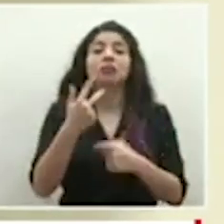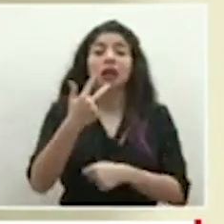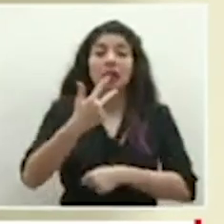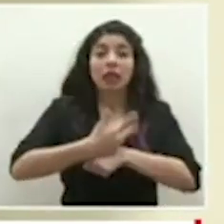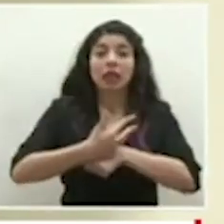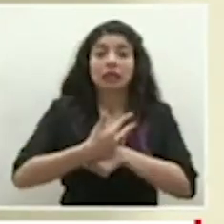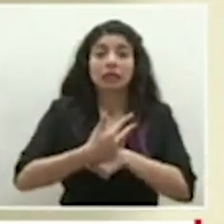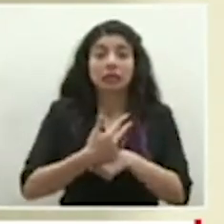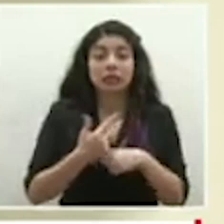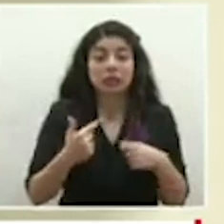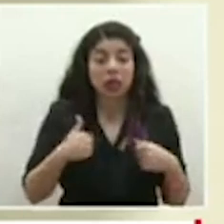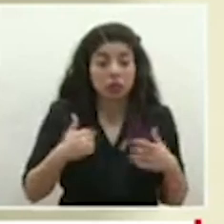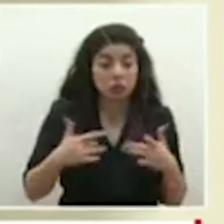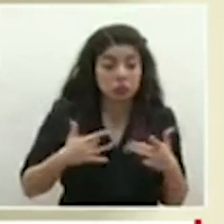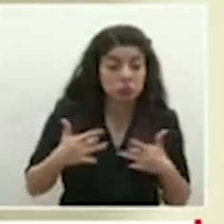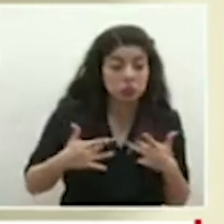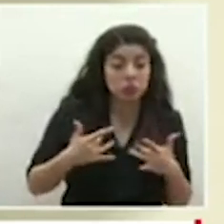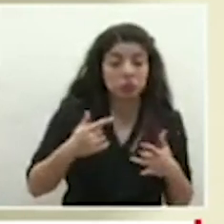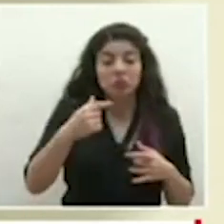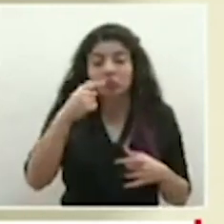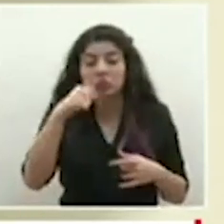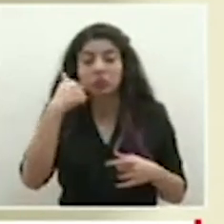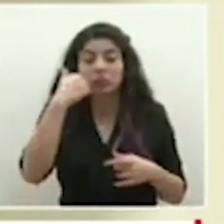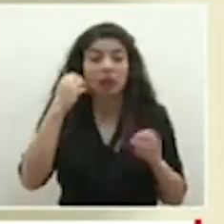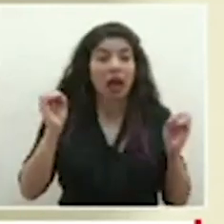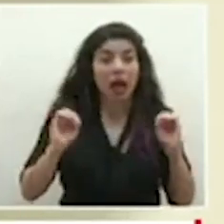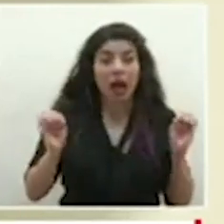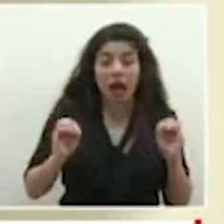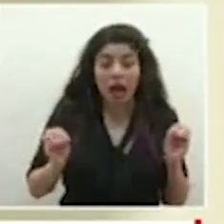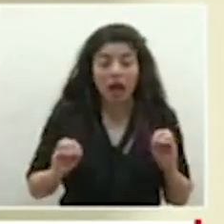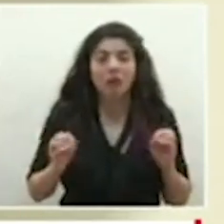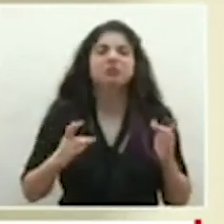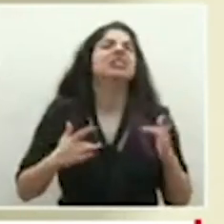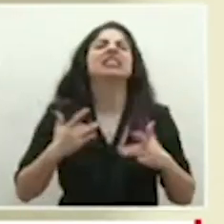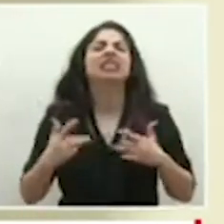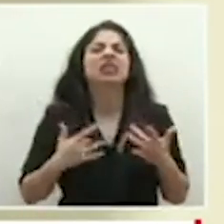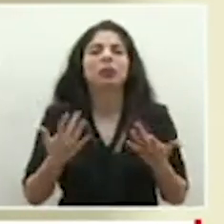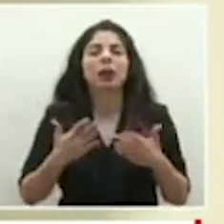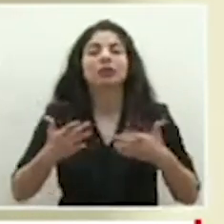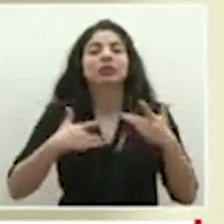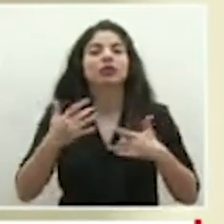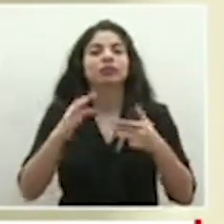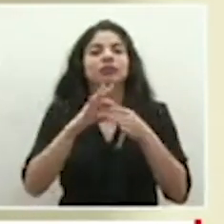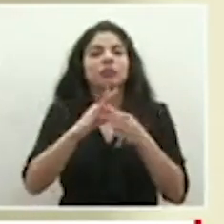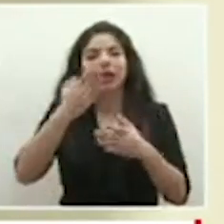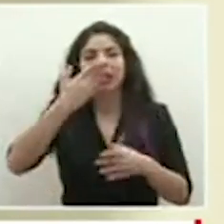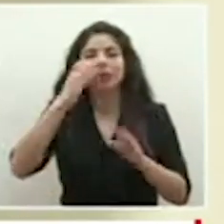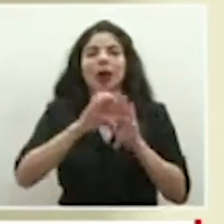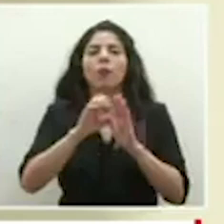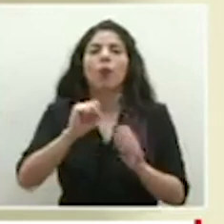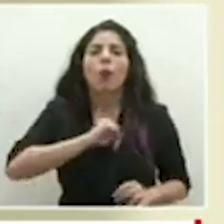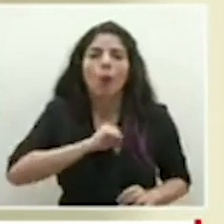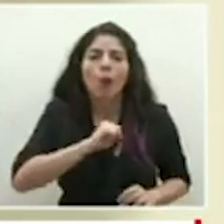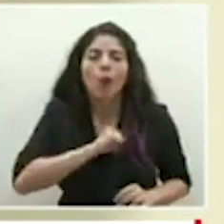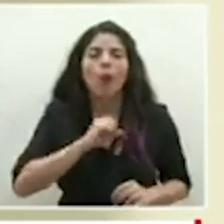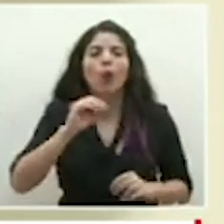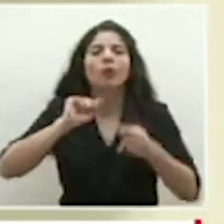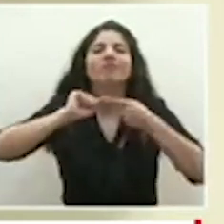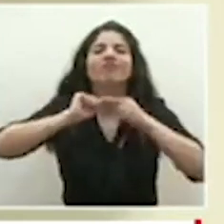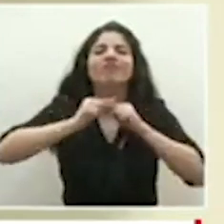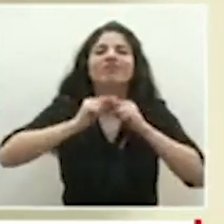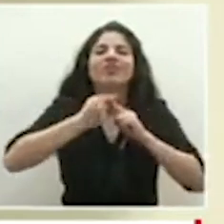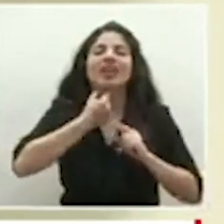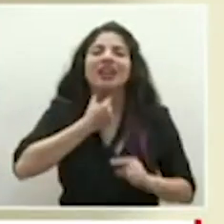de que haya ausencia de síntomas, y estamos hablando de síntomas, síntomas respiratorios, como lo es la tos, como lo es el dolor de